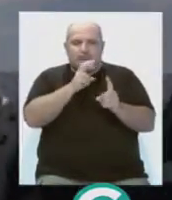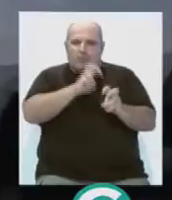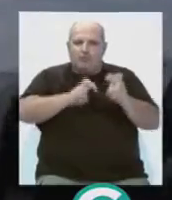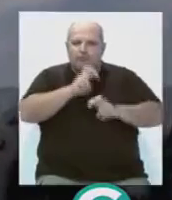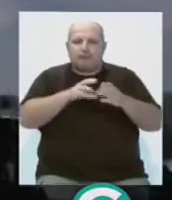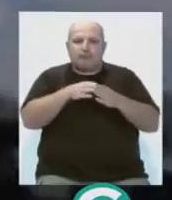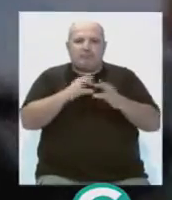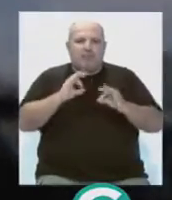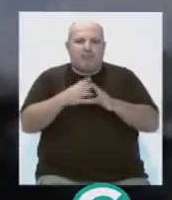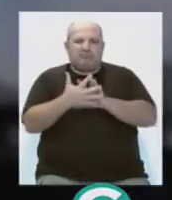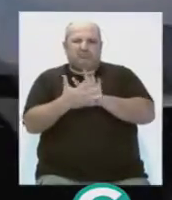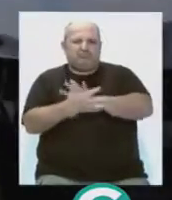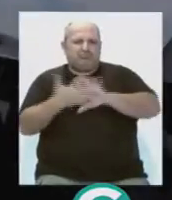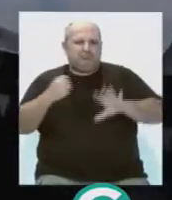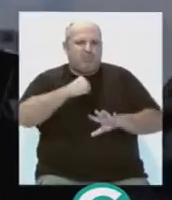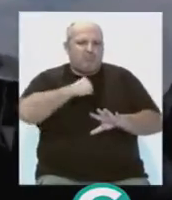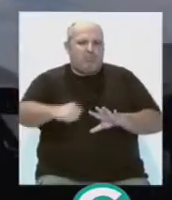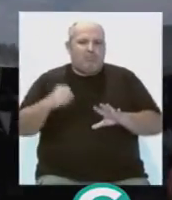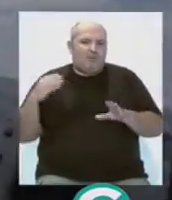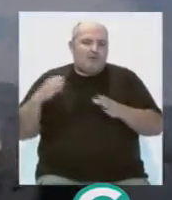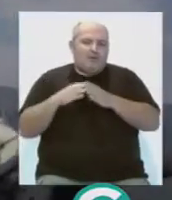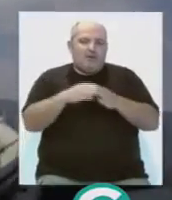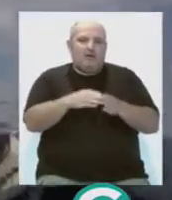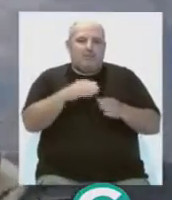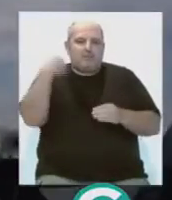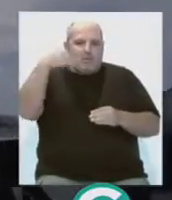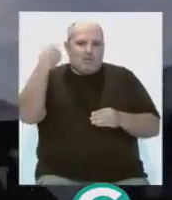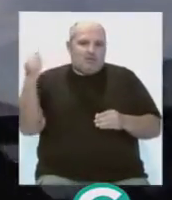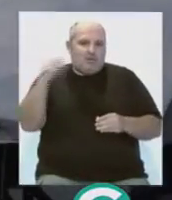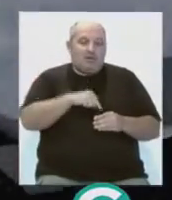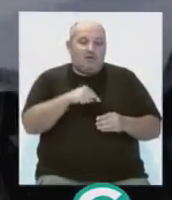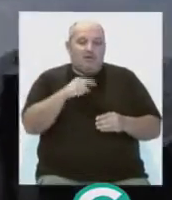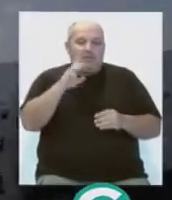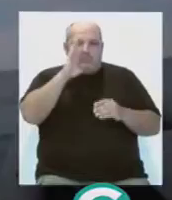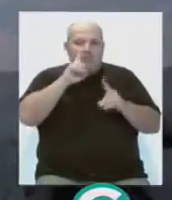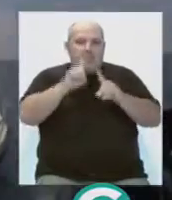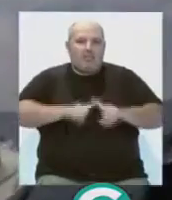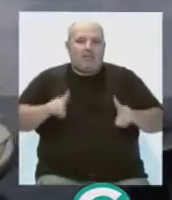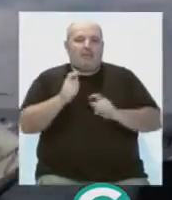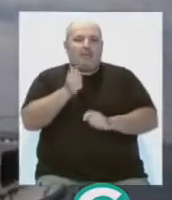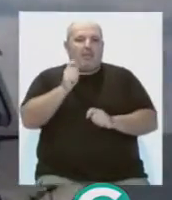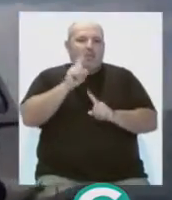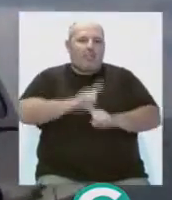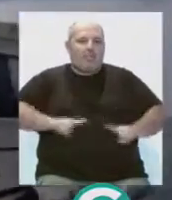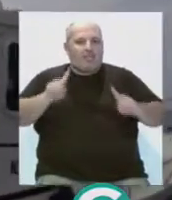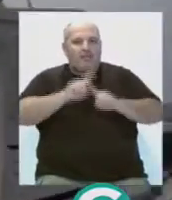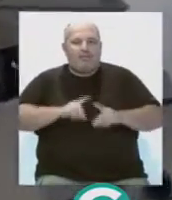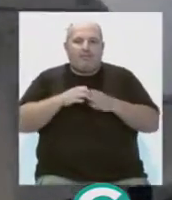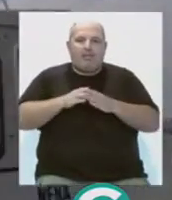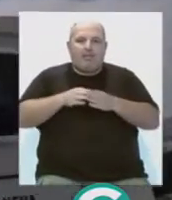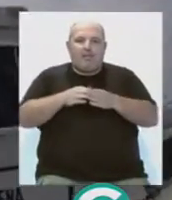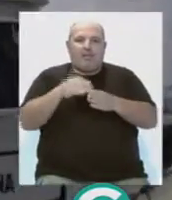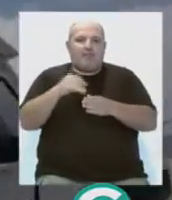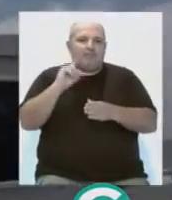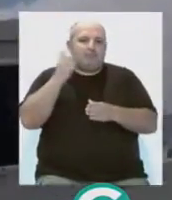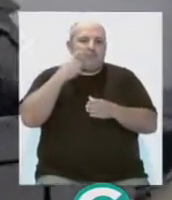utilizaba embarcaciones recreativas para introducir la droga desde Marruecos. Bajo la apariencia de una excursión de pesca, se introducía mar adentro hasta